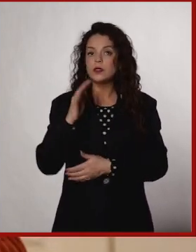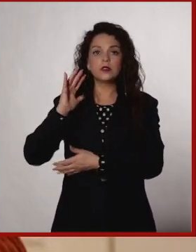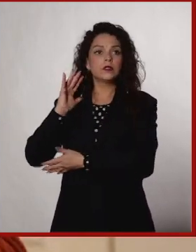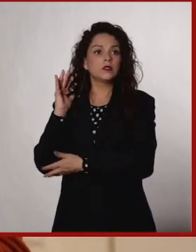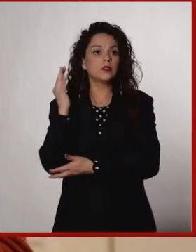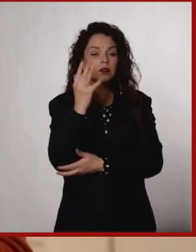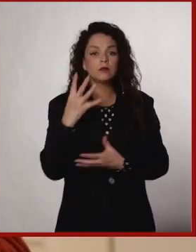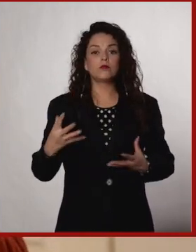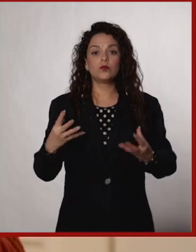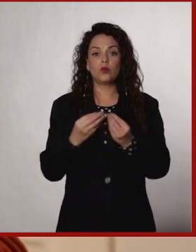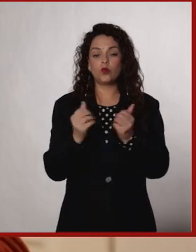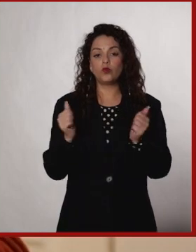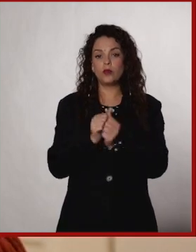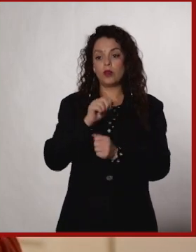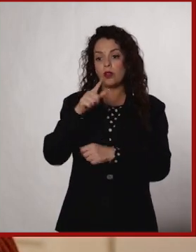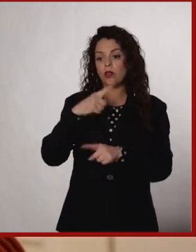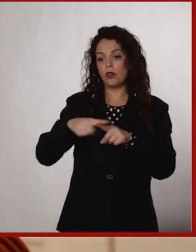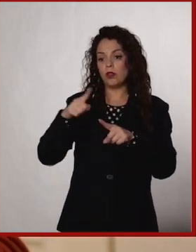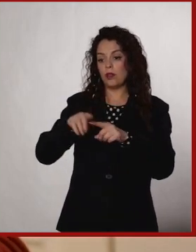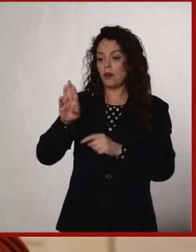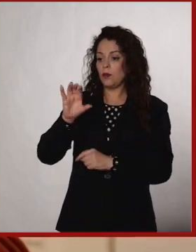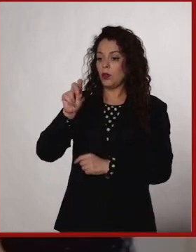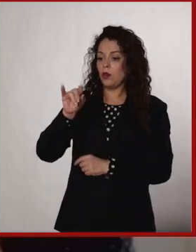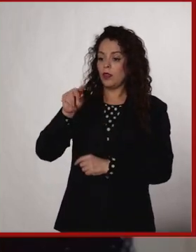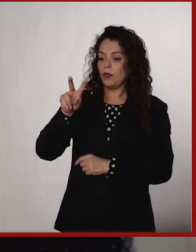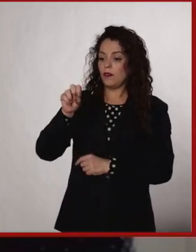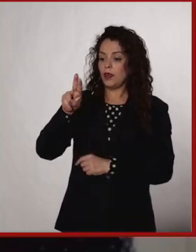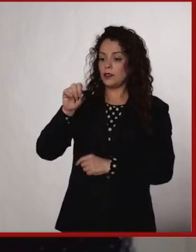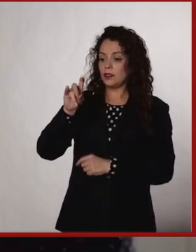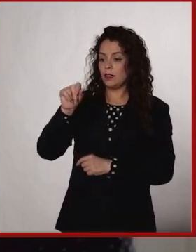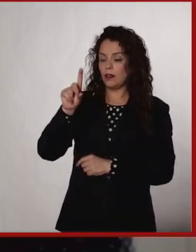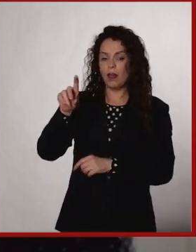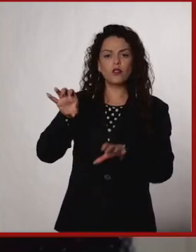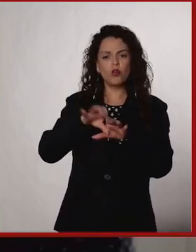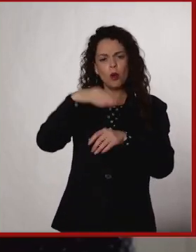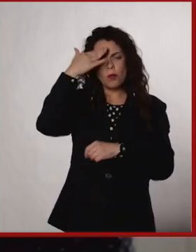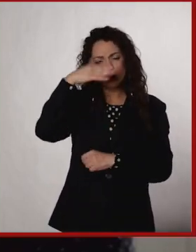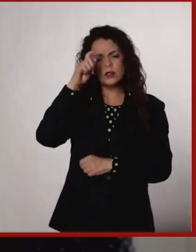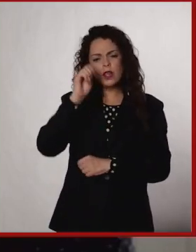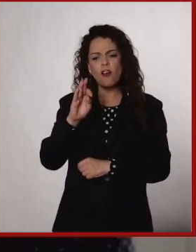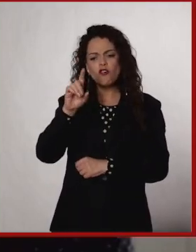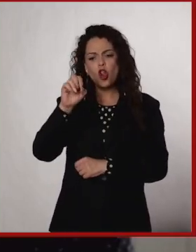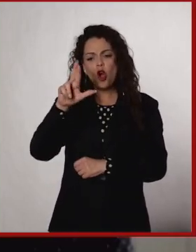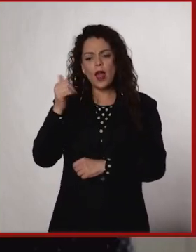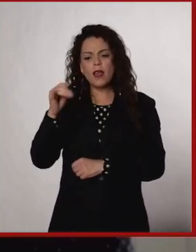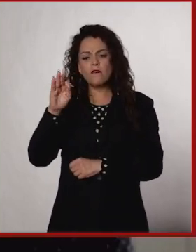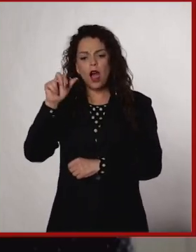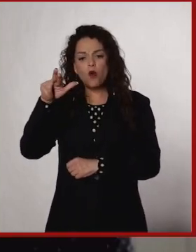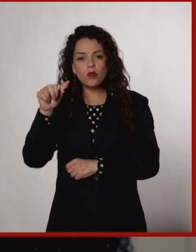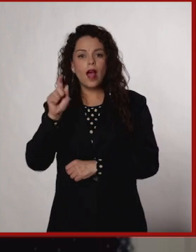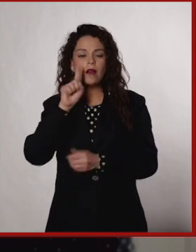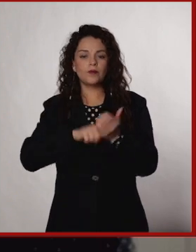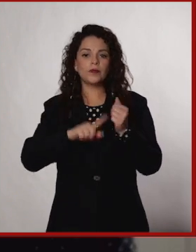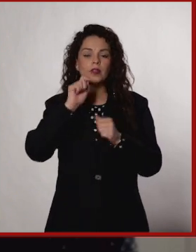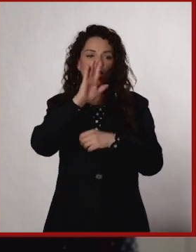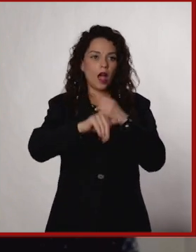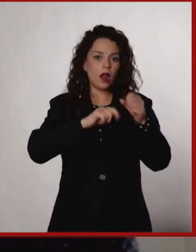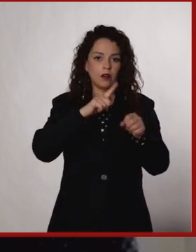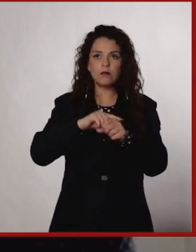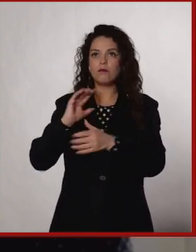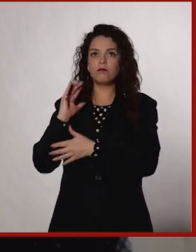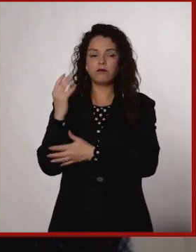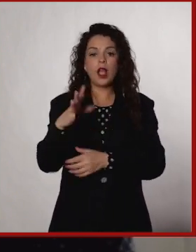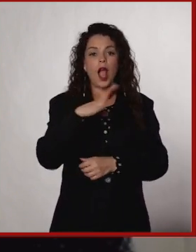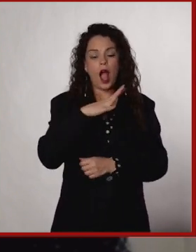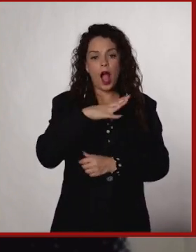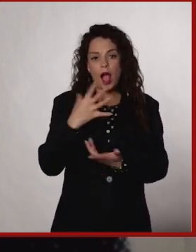peces, árboles son parte de nuestra biodiversidad. ¿Cómo podemos saber más sobre la flora y la fauna que existe en nuestro entorno urbano?